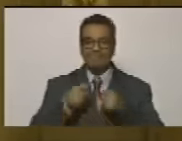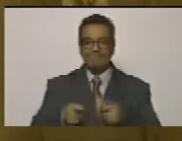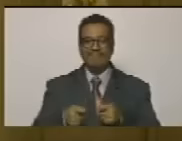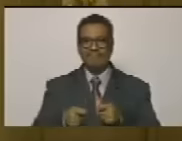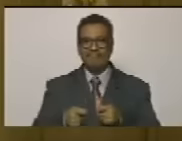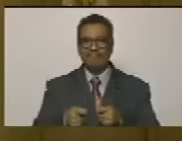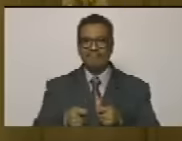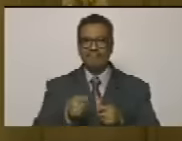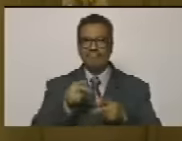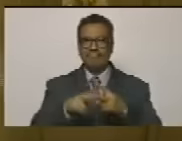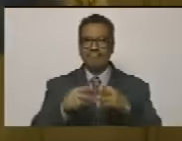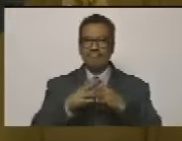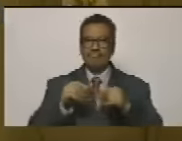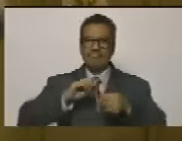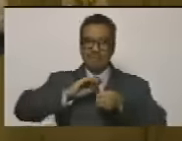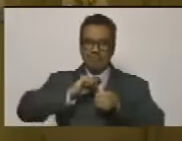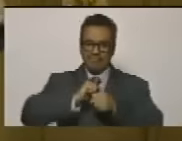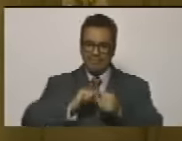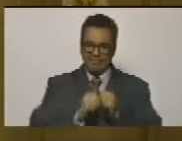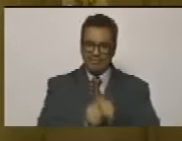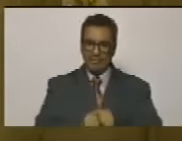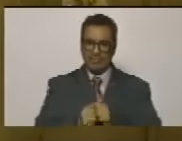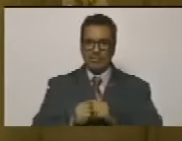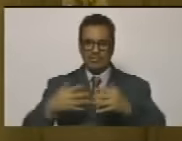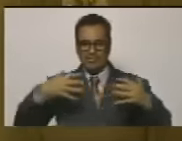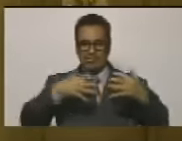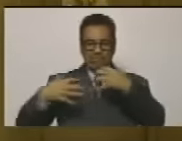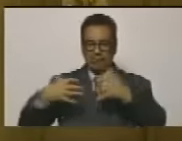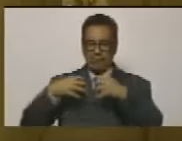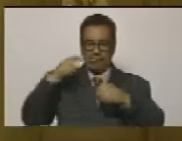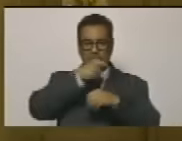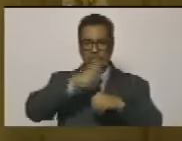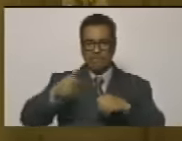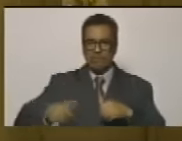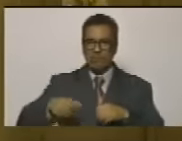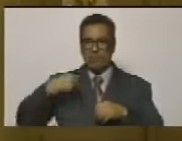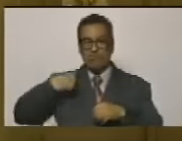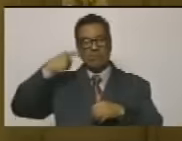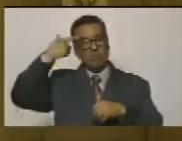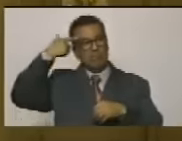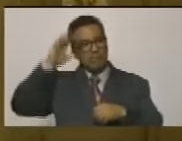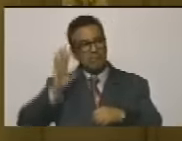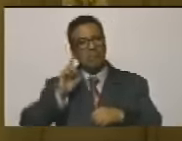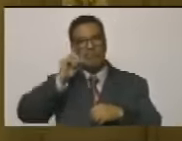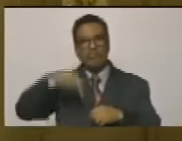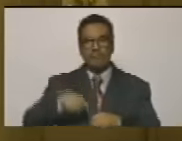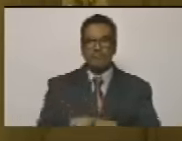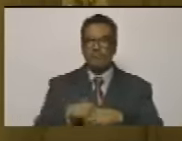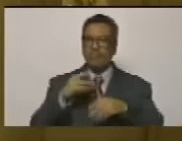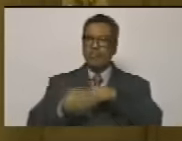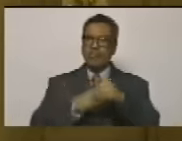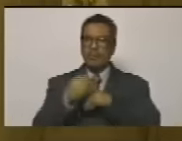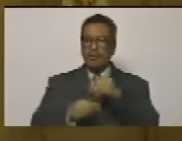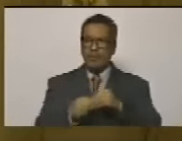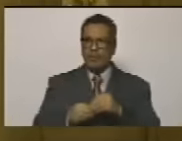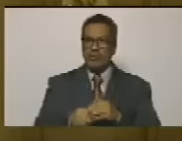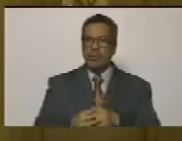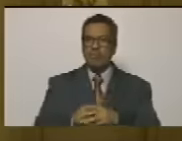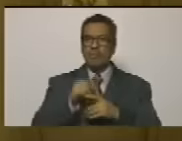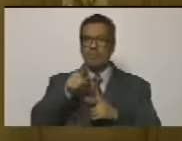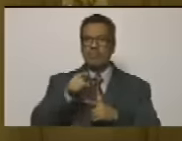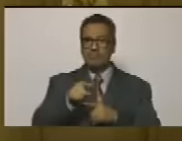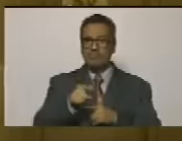precarizar la vida para una guerra civil, ahora pretenden además generar las condiciones